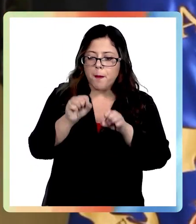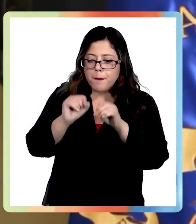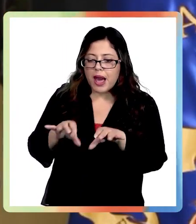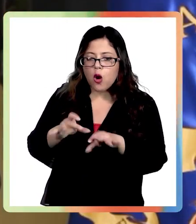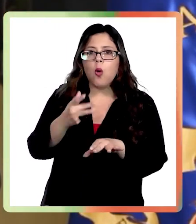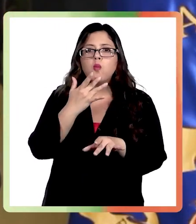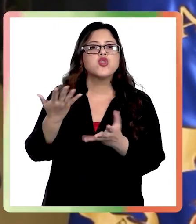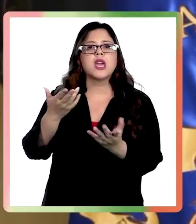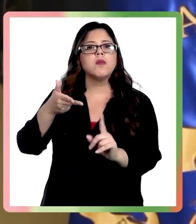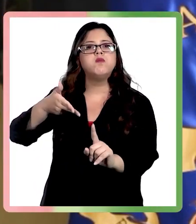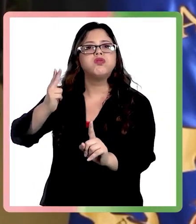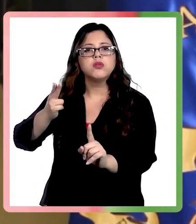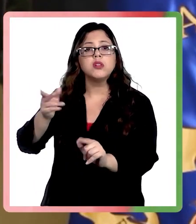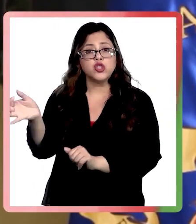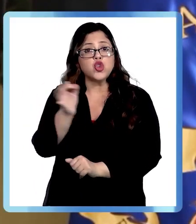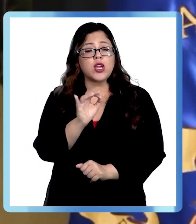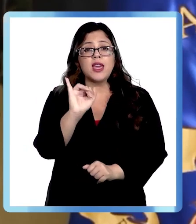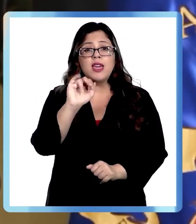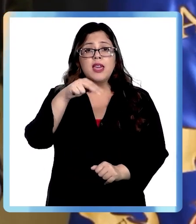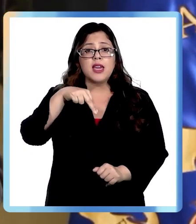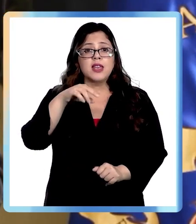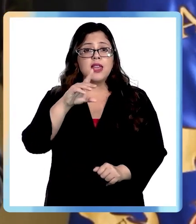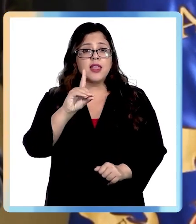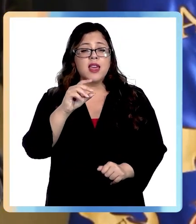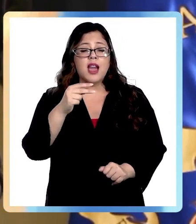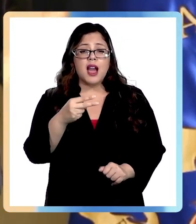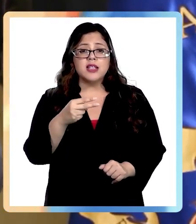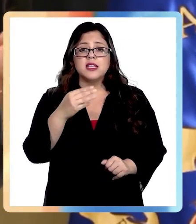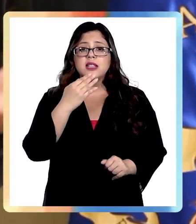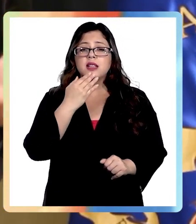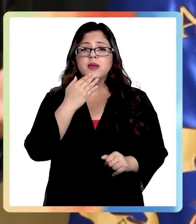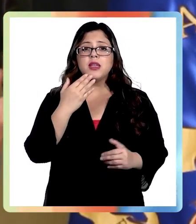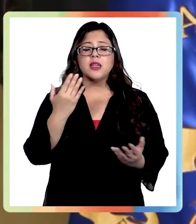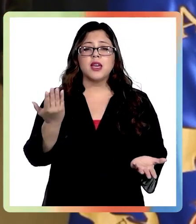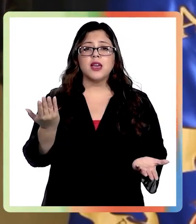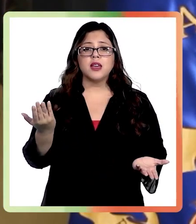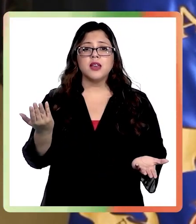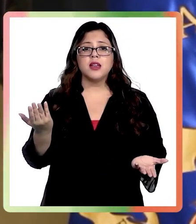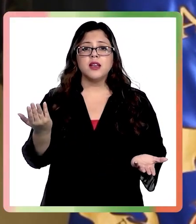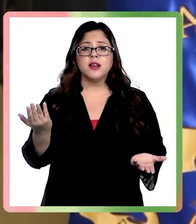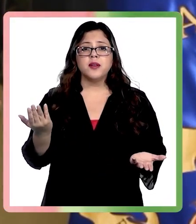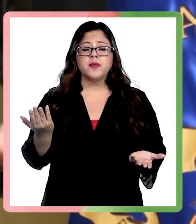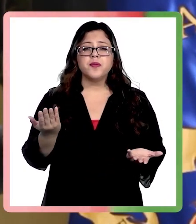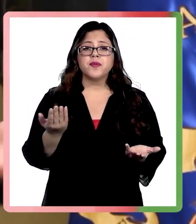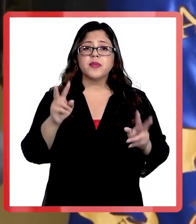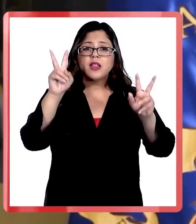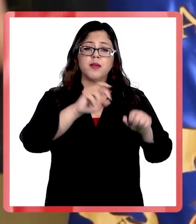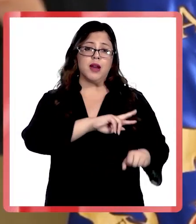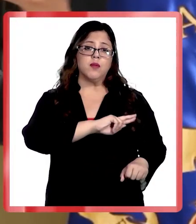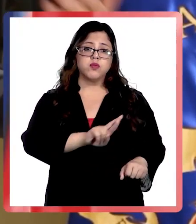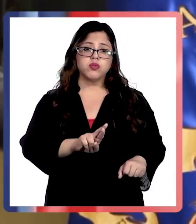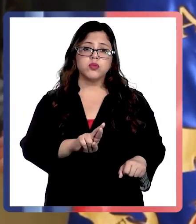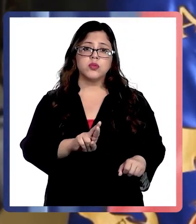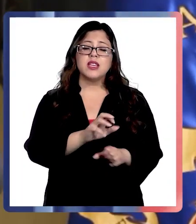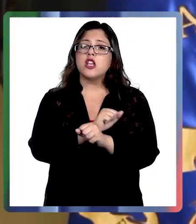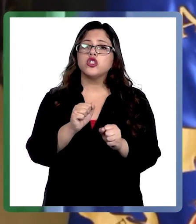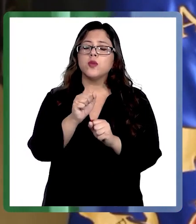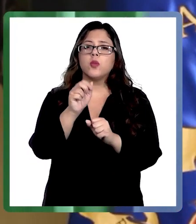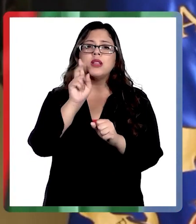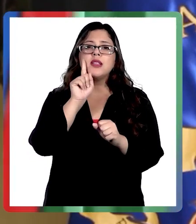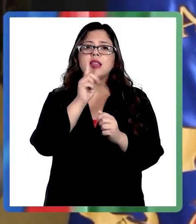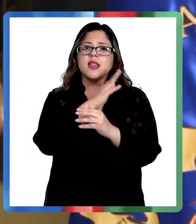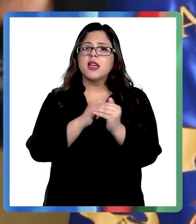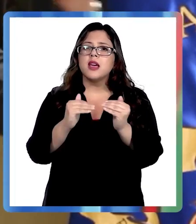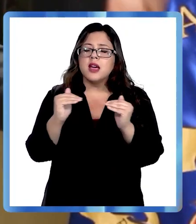el INH. En segundo lugar, el tema religioso, que no se puede tener una igualdad y se puede hacer